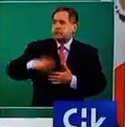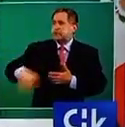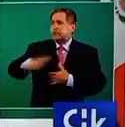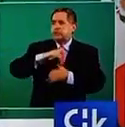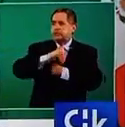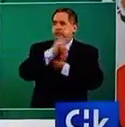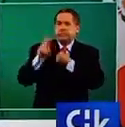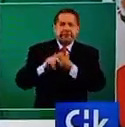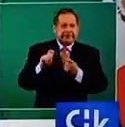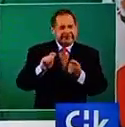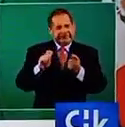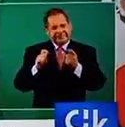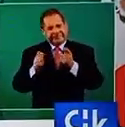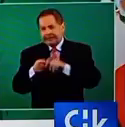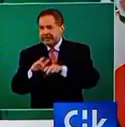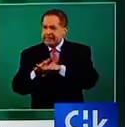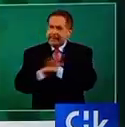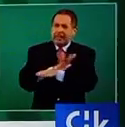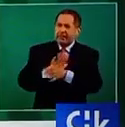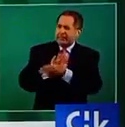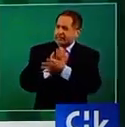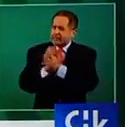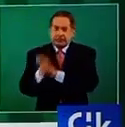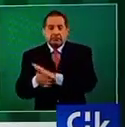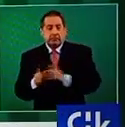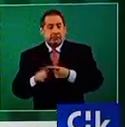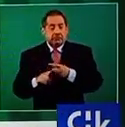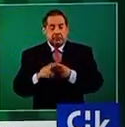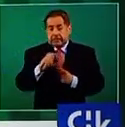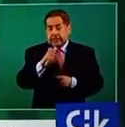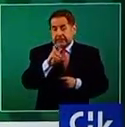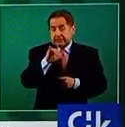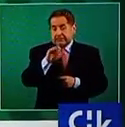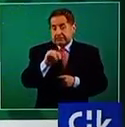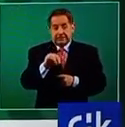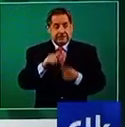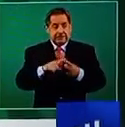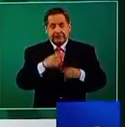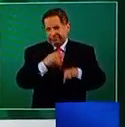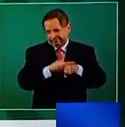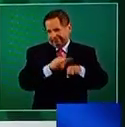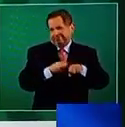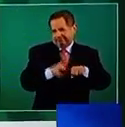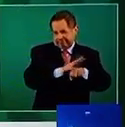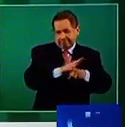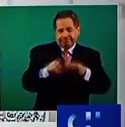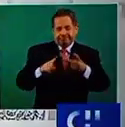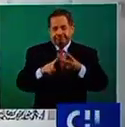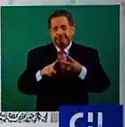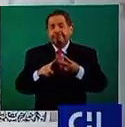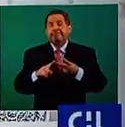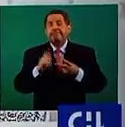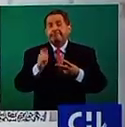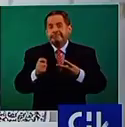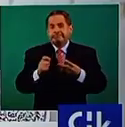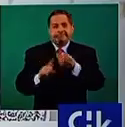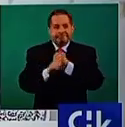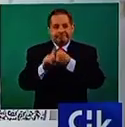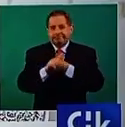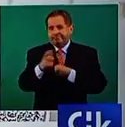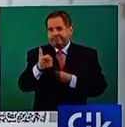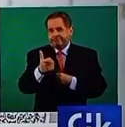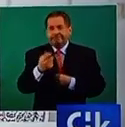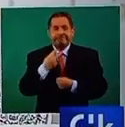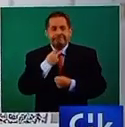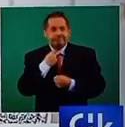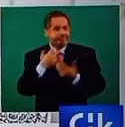Pero además no la va a considerar como un elemento obligatorio, lo que es absolutamente necesario según la comunidad internacional va en contra